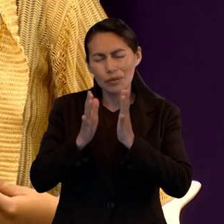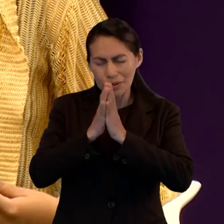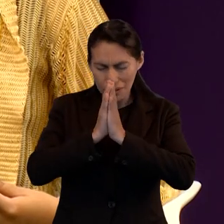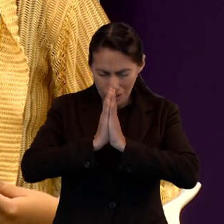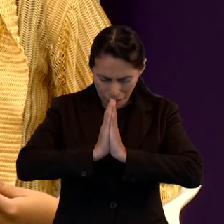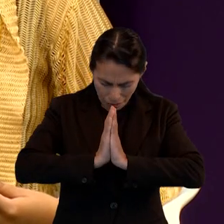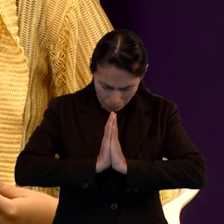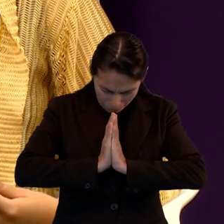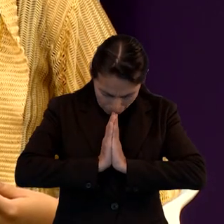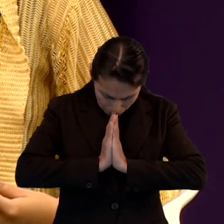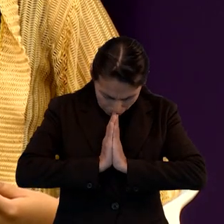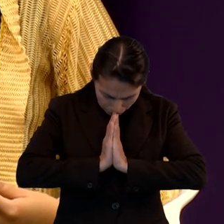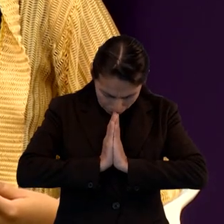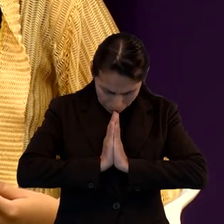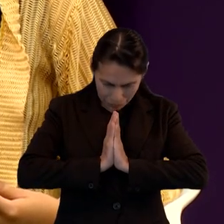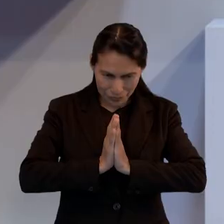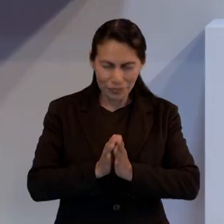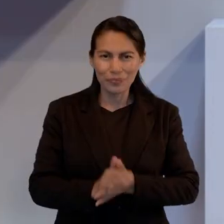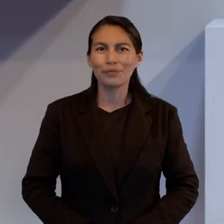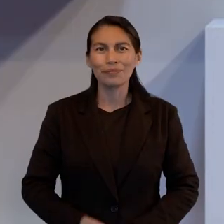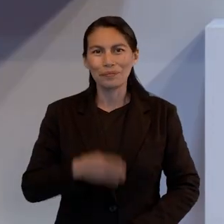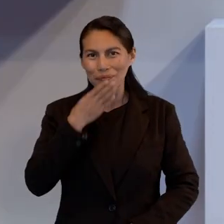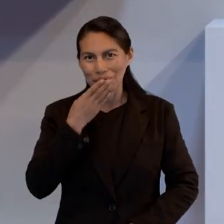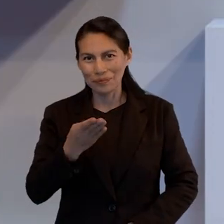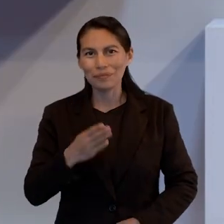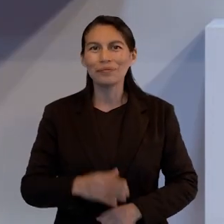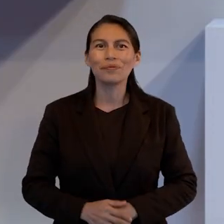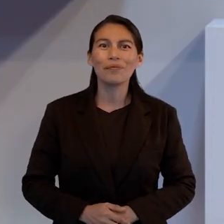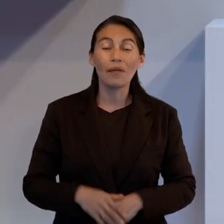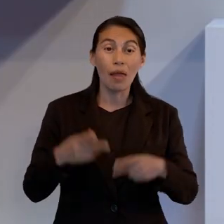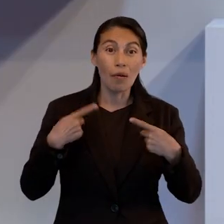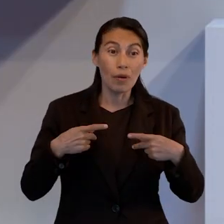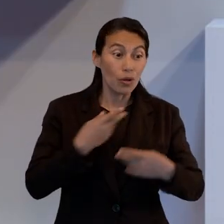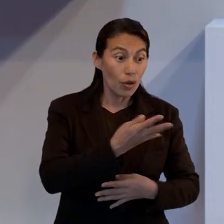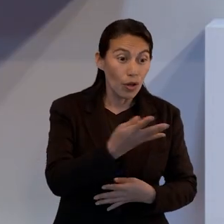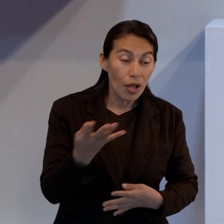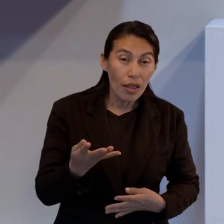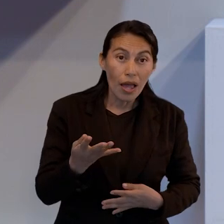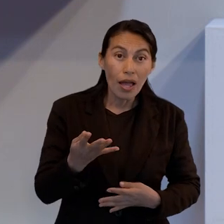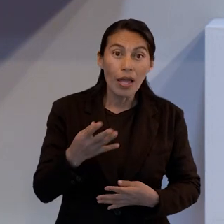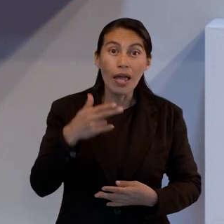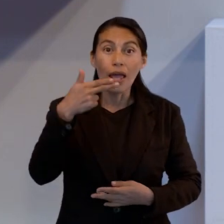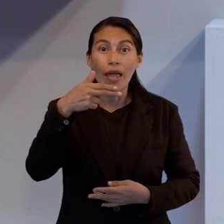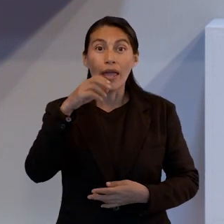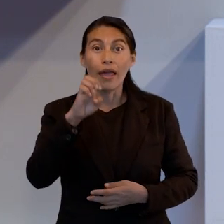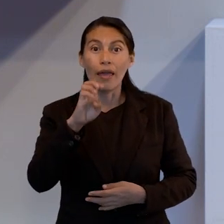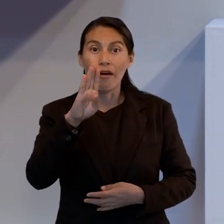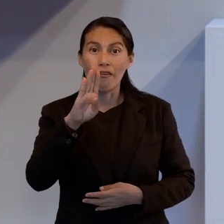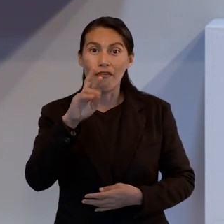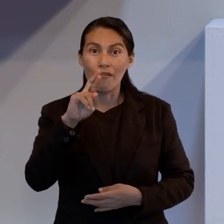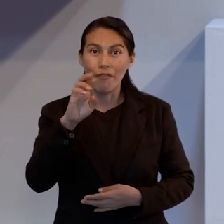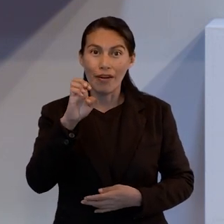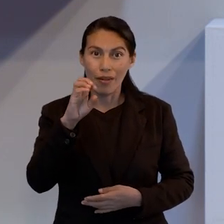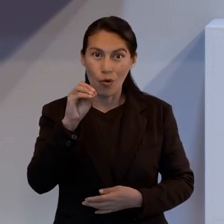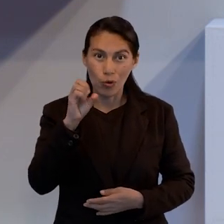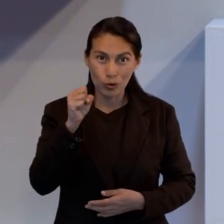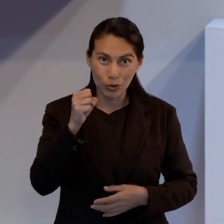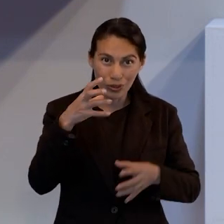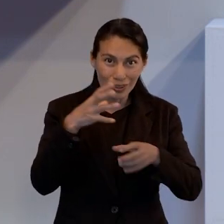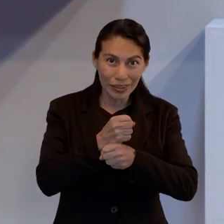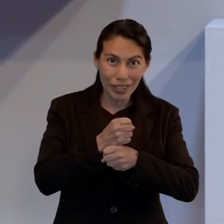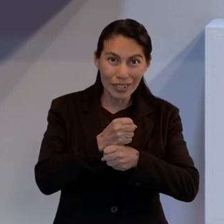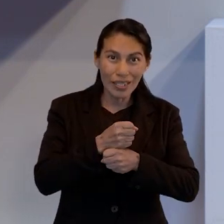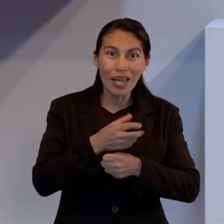En nombre de Cristo Jesús. Amén. Amén. Muy bien. La audiencia de Hebreos estaba enfrentando un gran